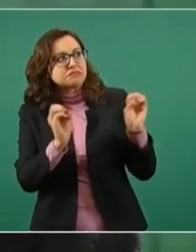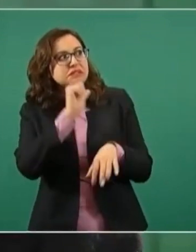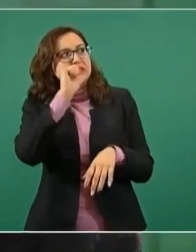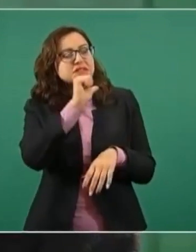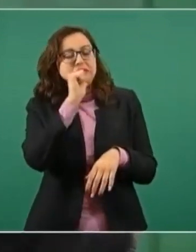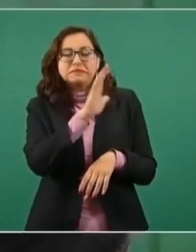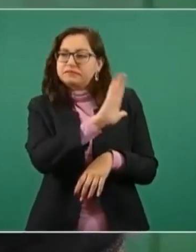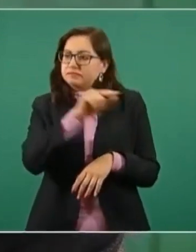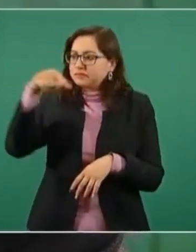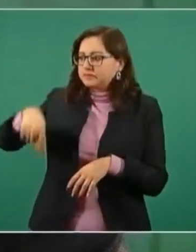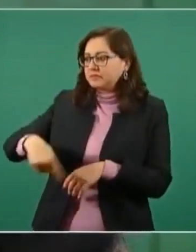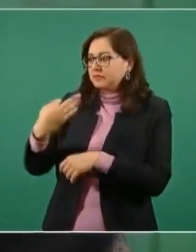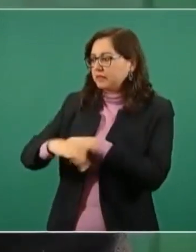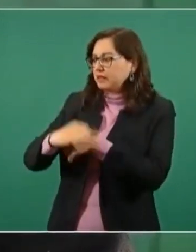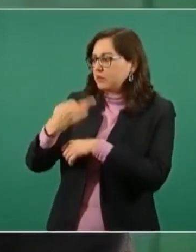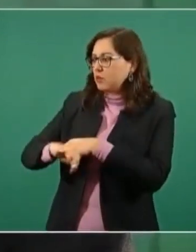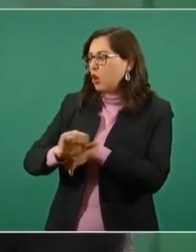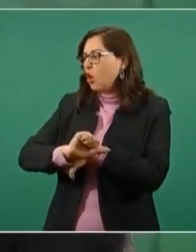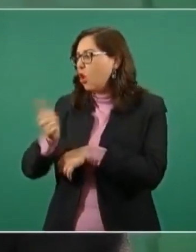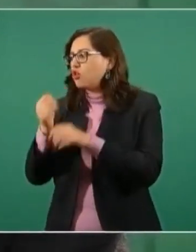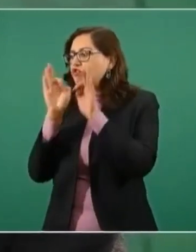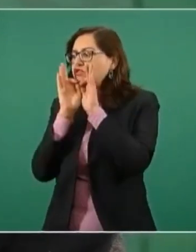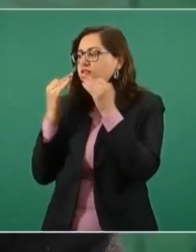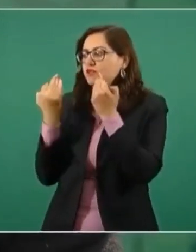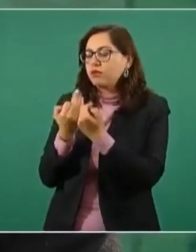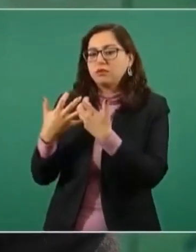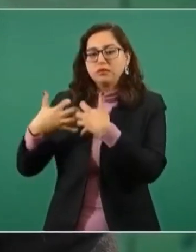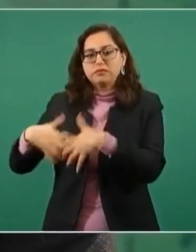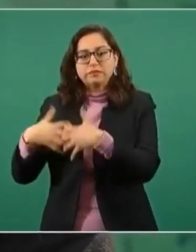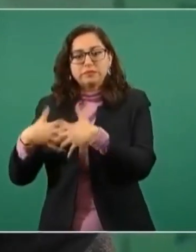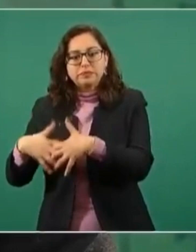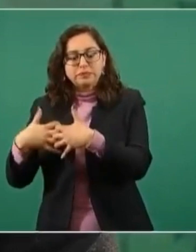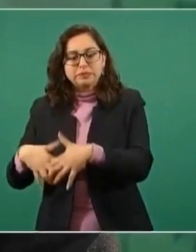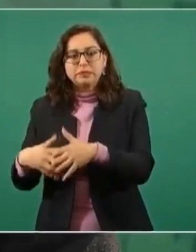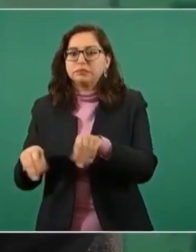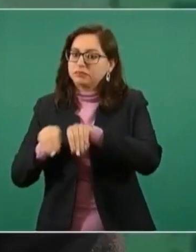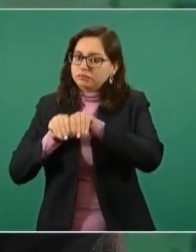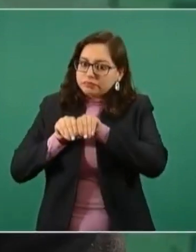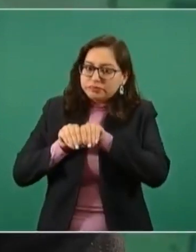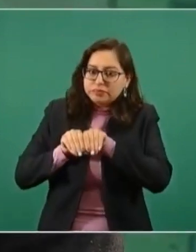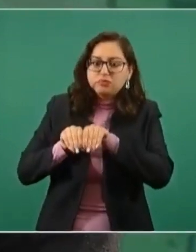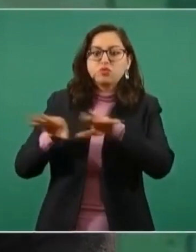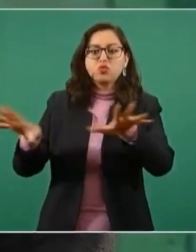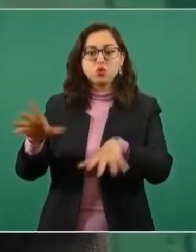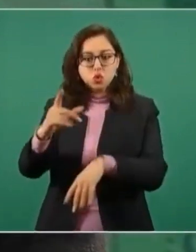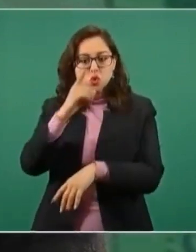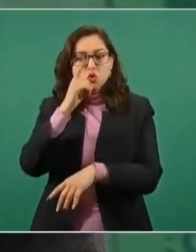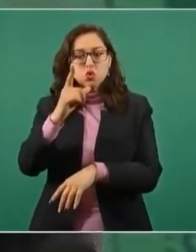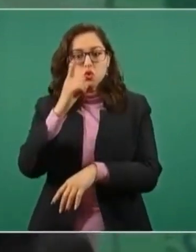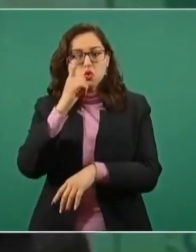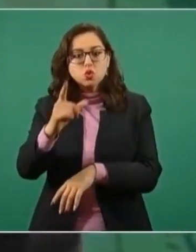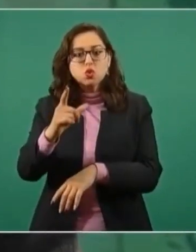de manera permanente, sino que se pueda